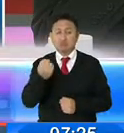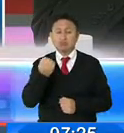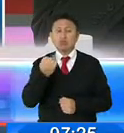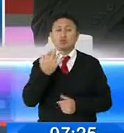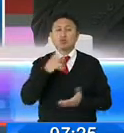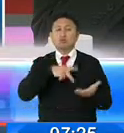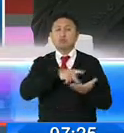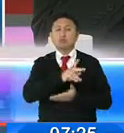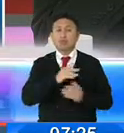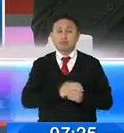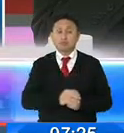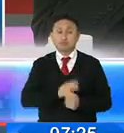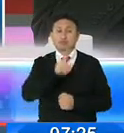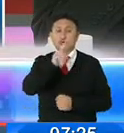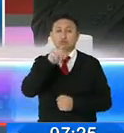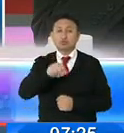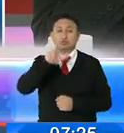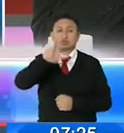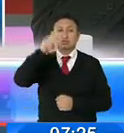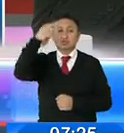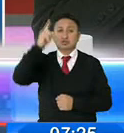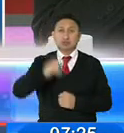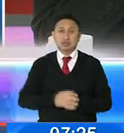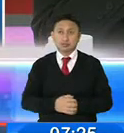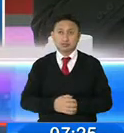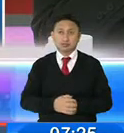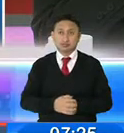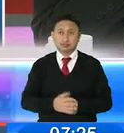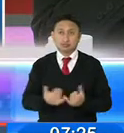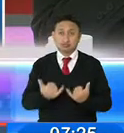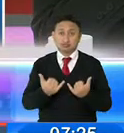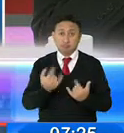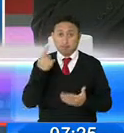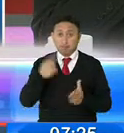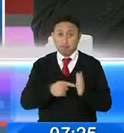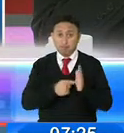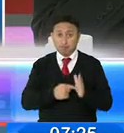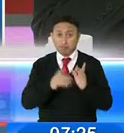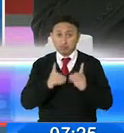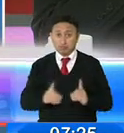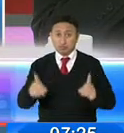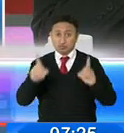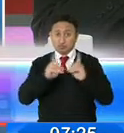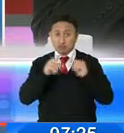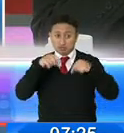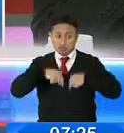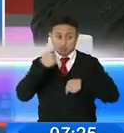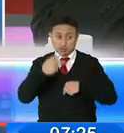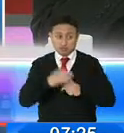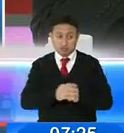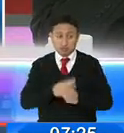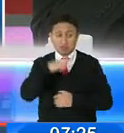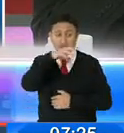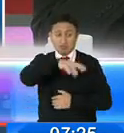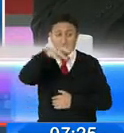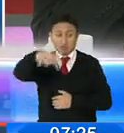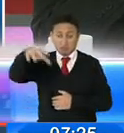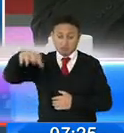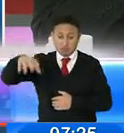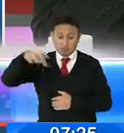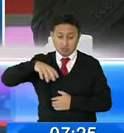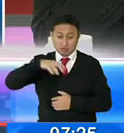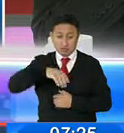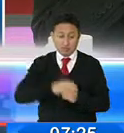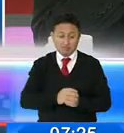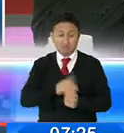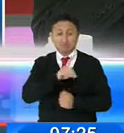contribuyentes? 2.3 millones. Ahora, cuando vemos por ejemplo las cifras, identificando por provincias, vemos que